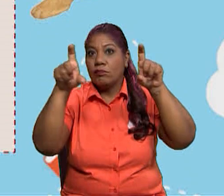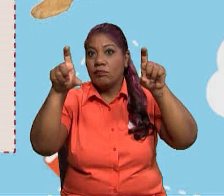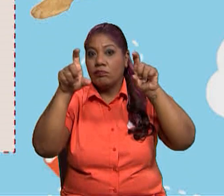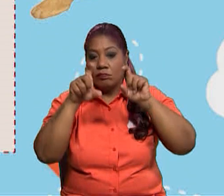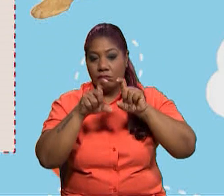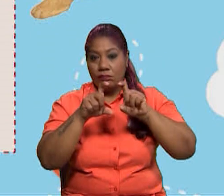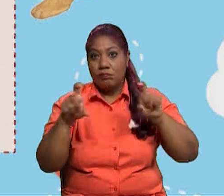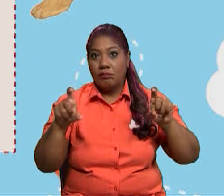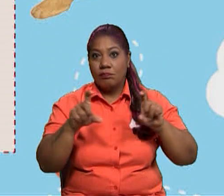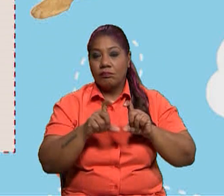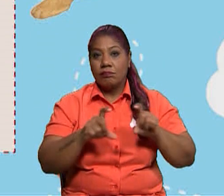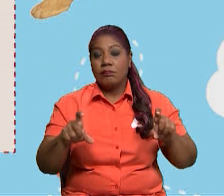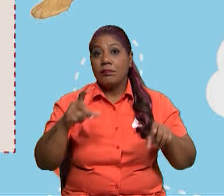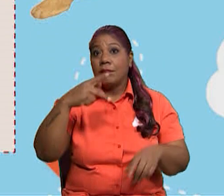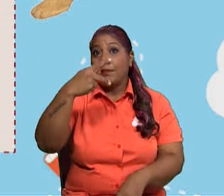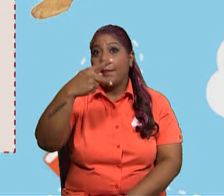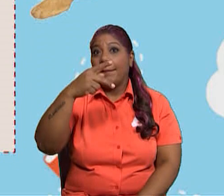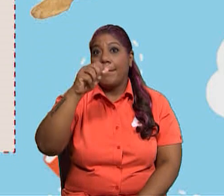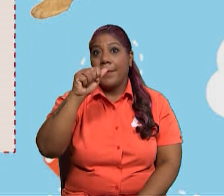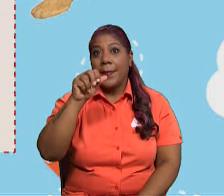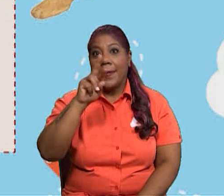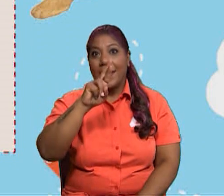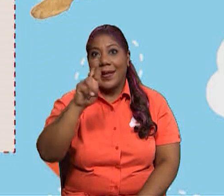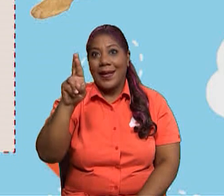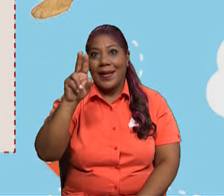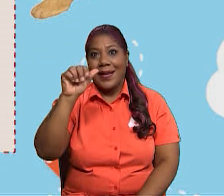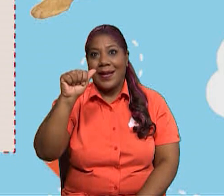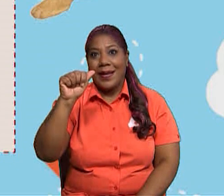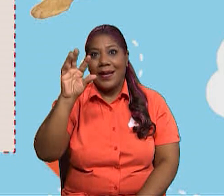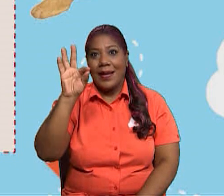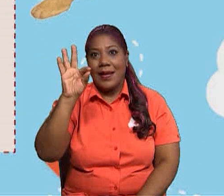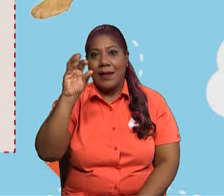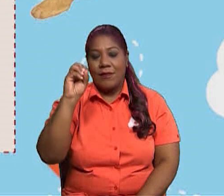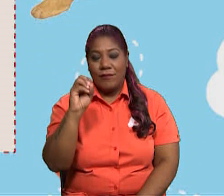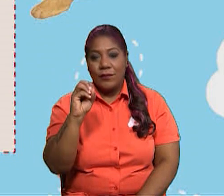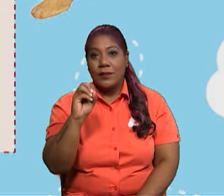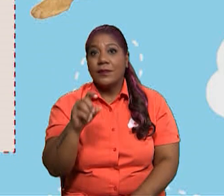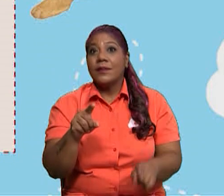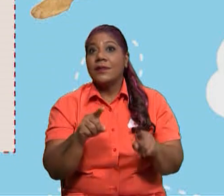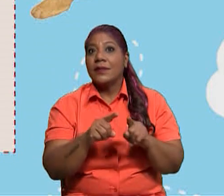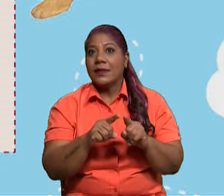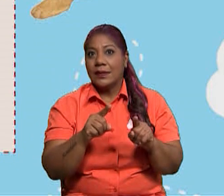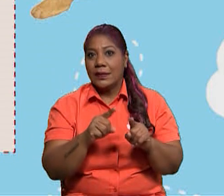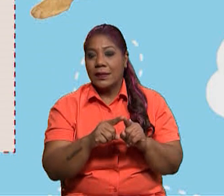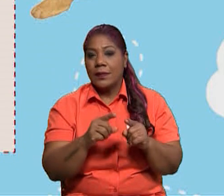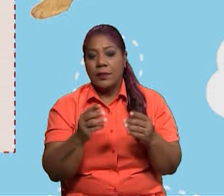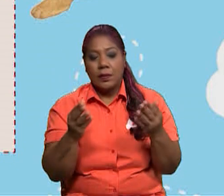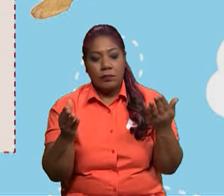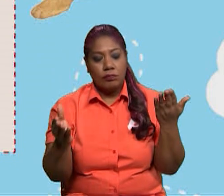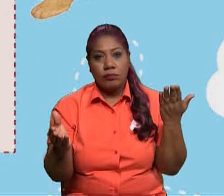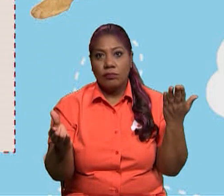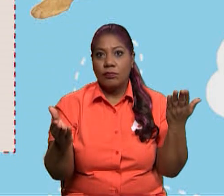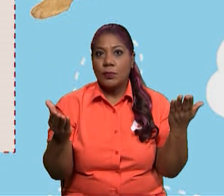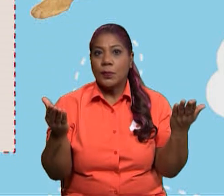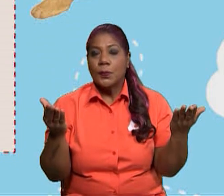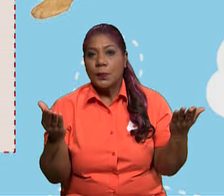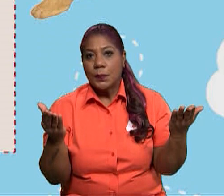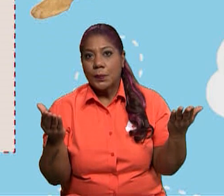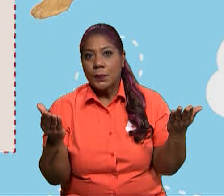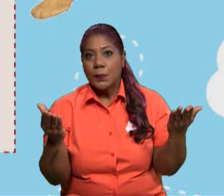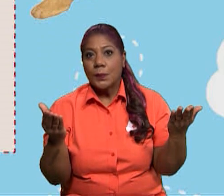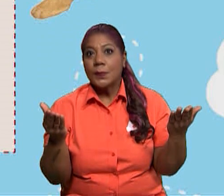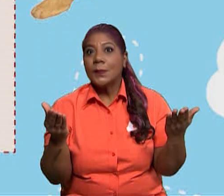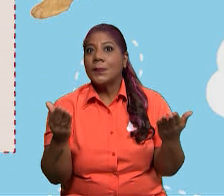y se utilizan conectores para hacer o dar ejemplos, hacer comparaciones y contrastes